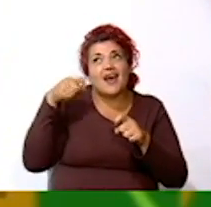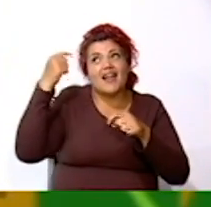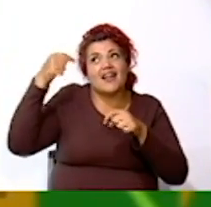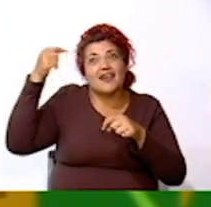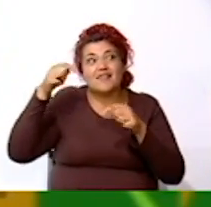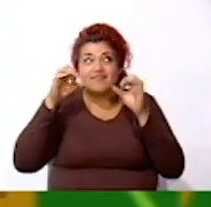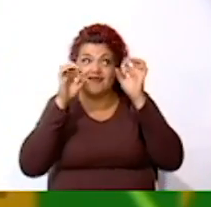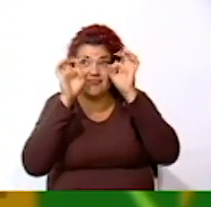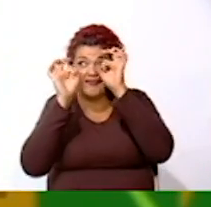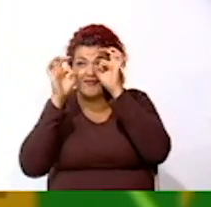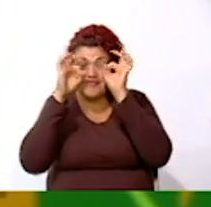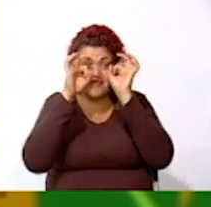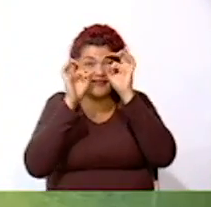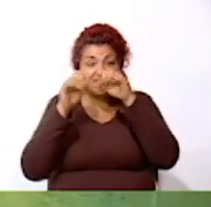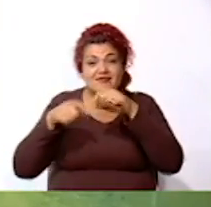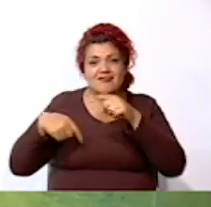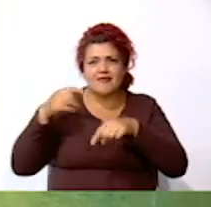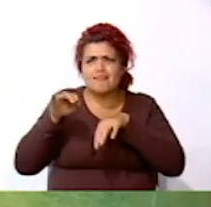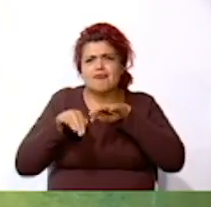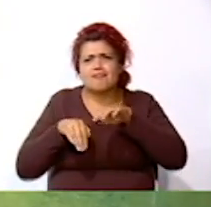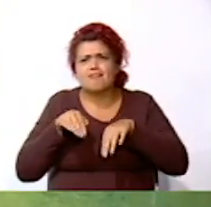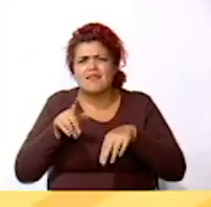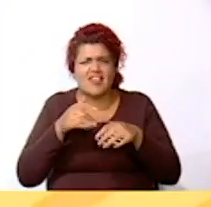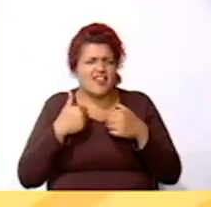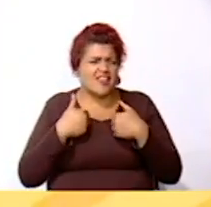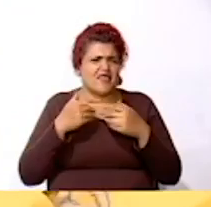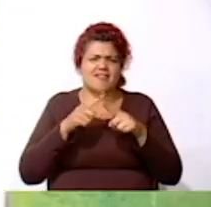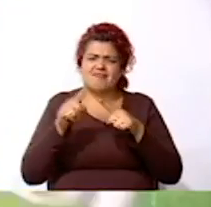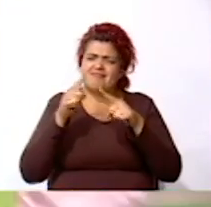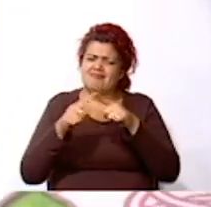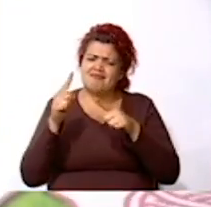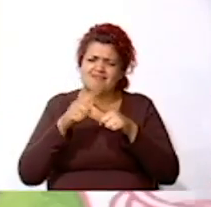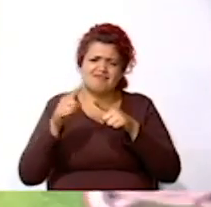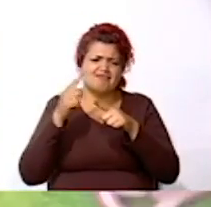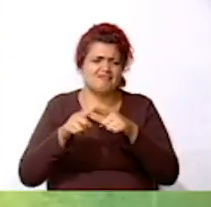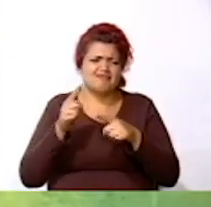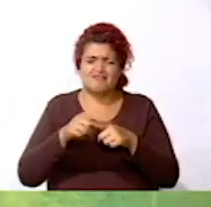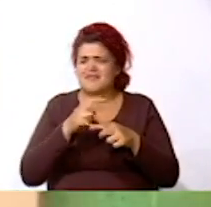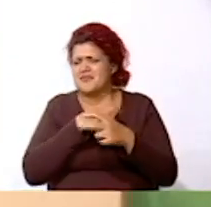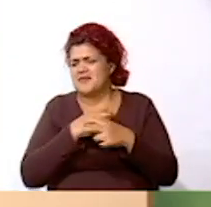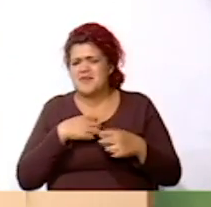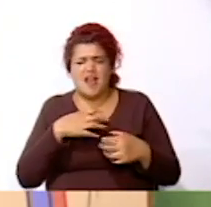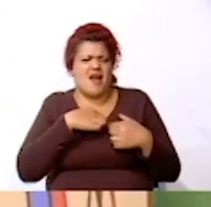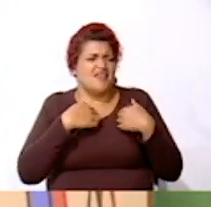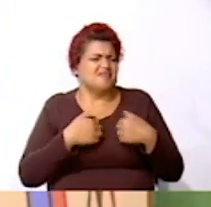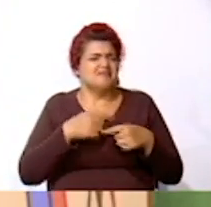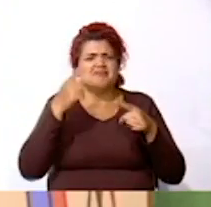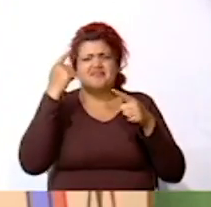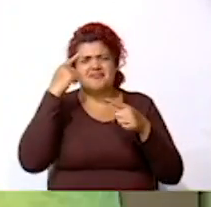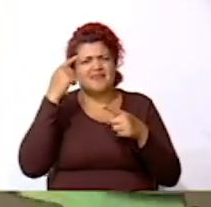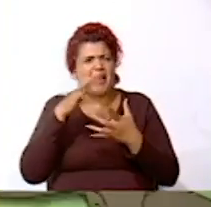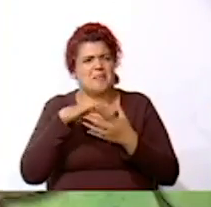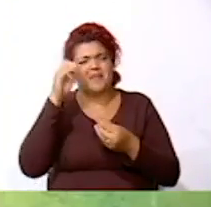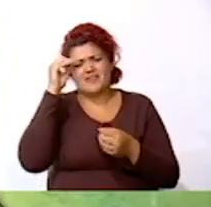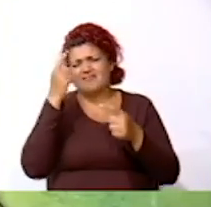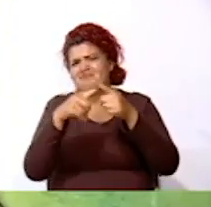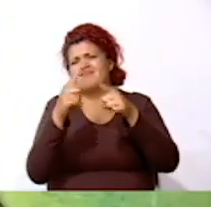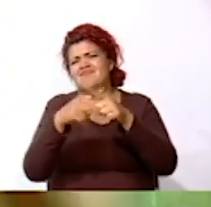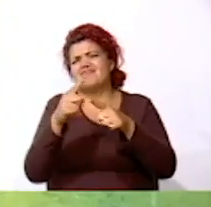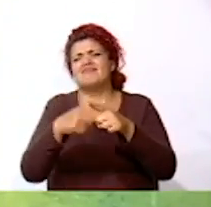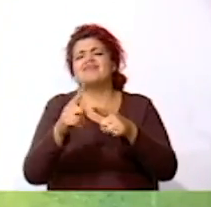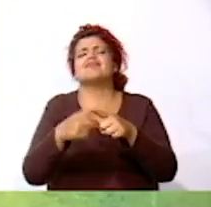Camaleón O bíparos Bíparos Crustazos Músculos Huesos Y el corazón Aquí